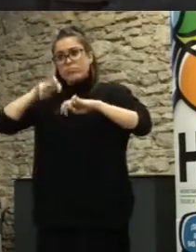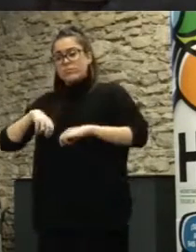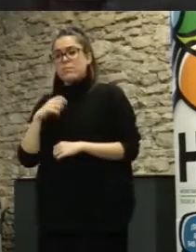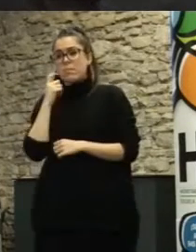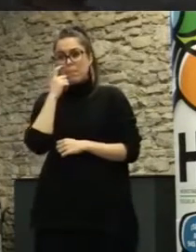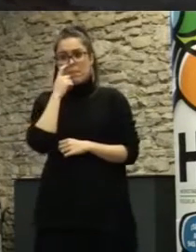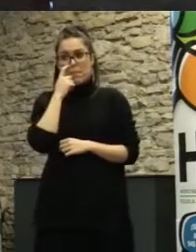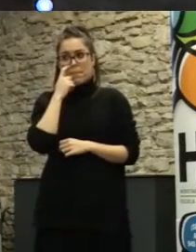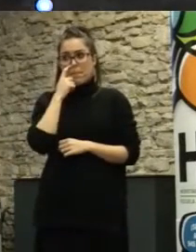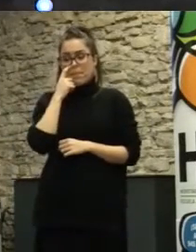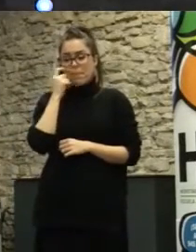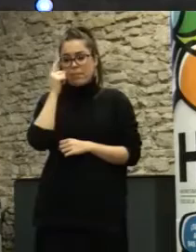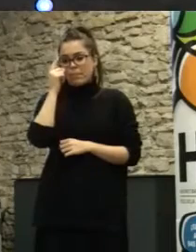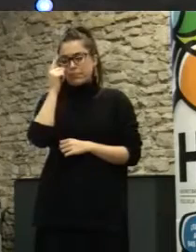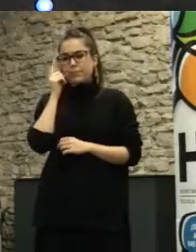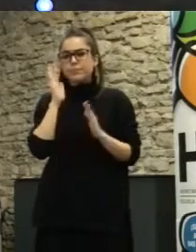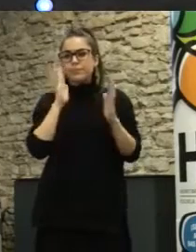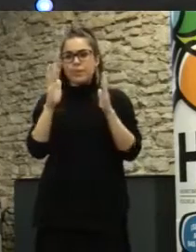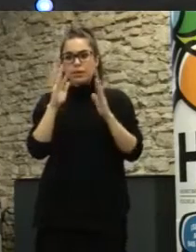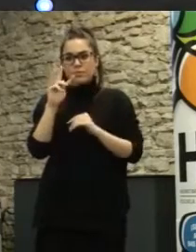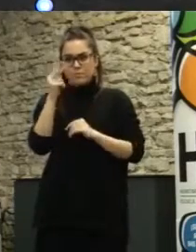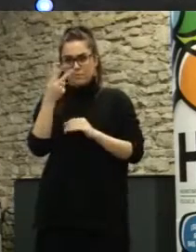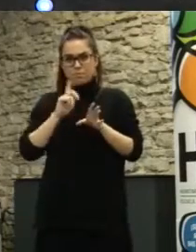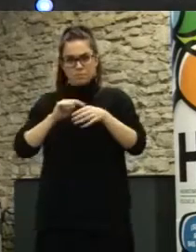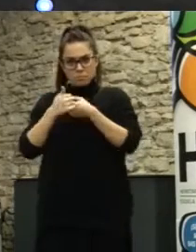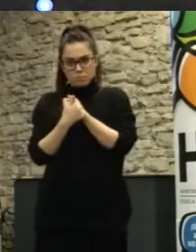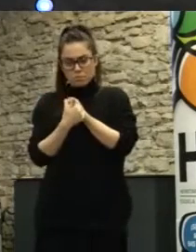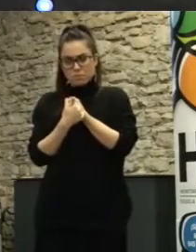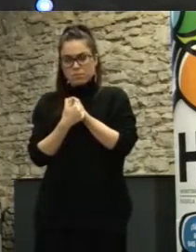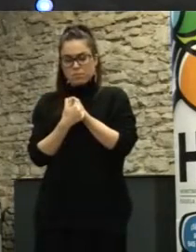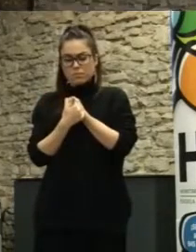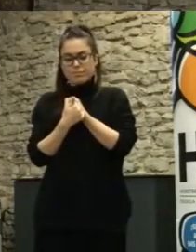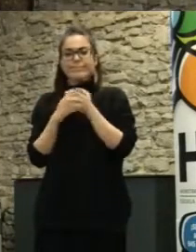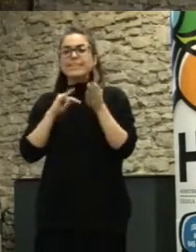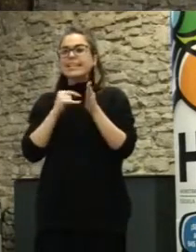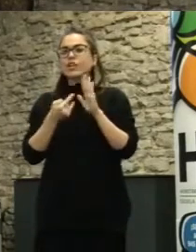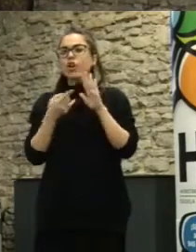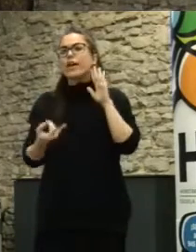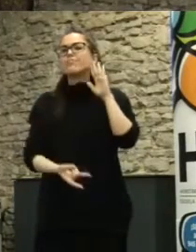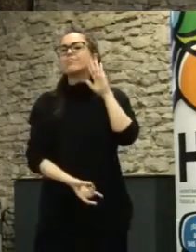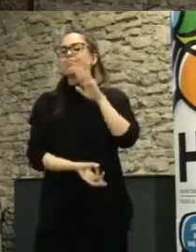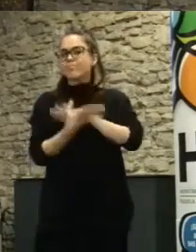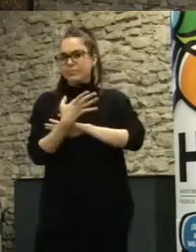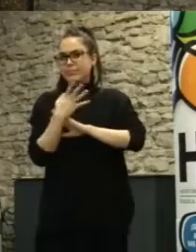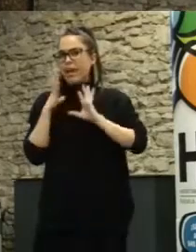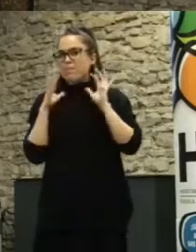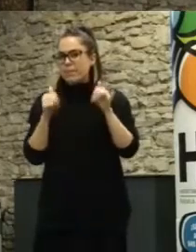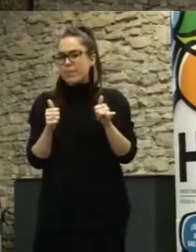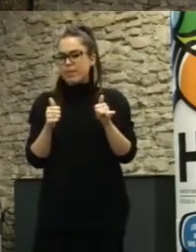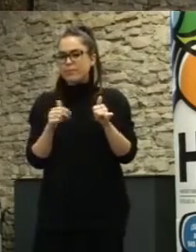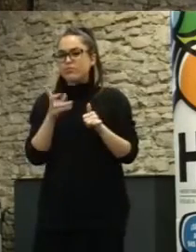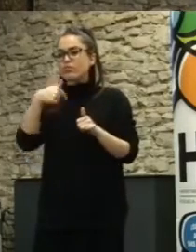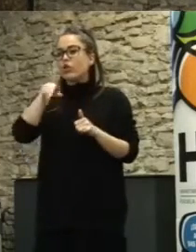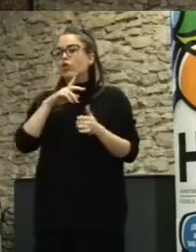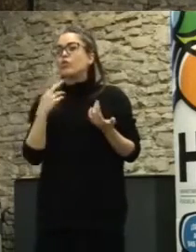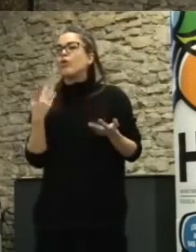En la segunda oleada de la participación, irrumpe las tecnologías. Es verdad que, no sé cómo lo habéis vivido